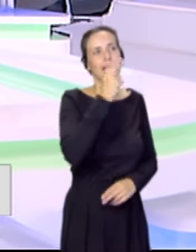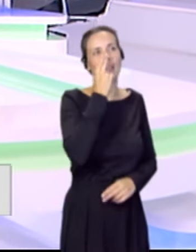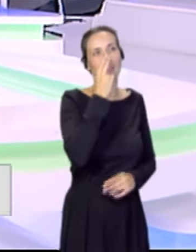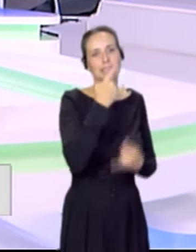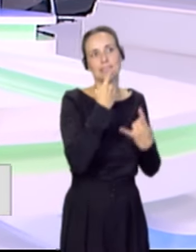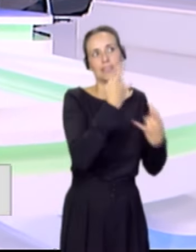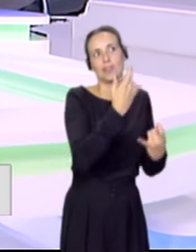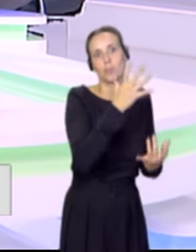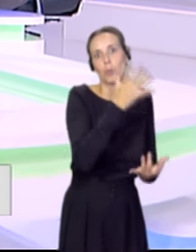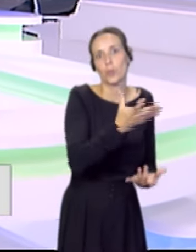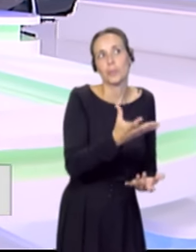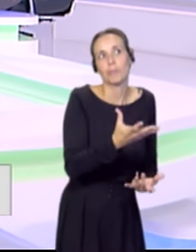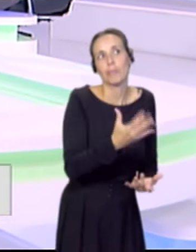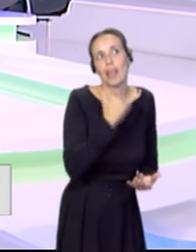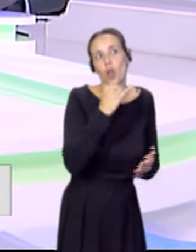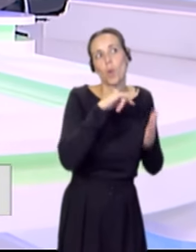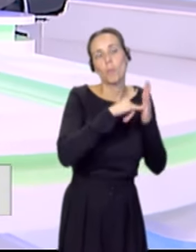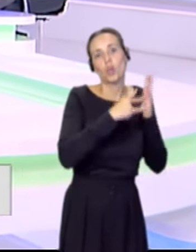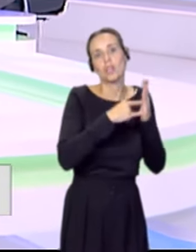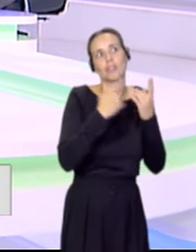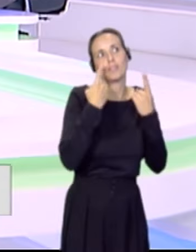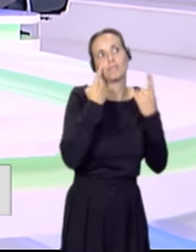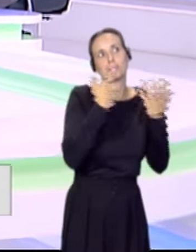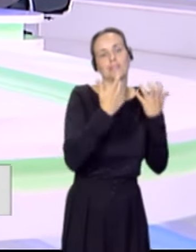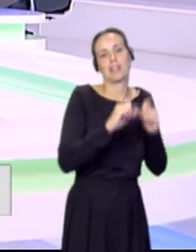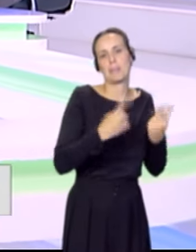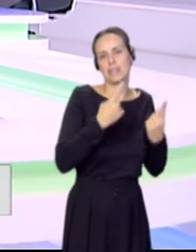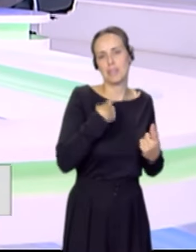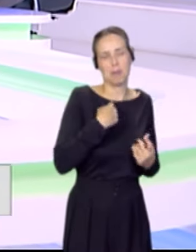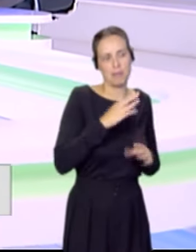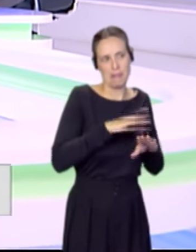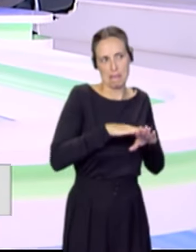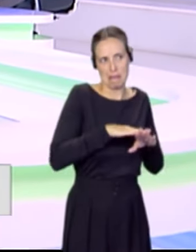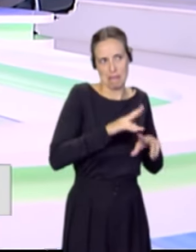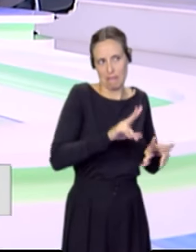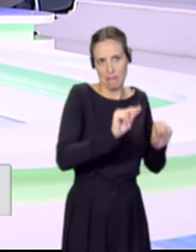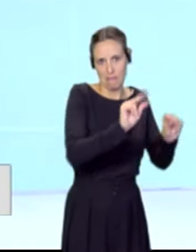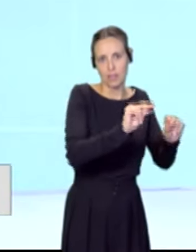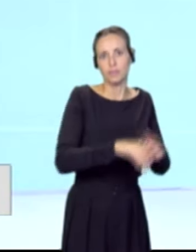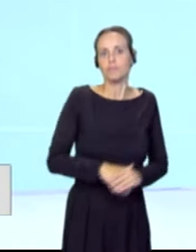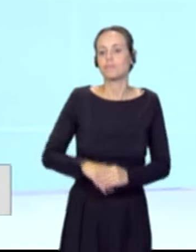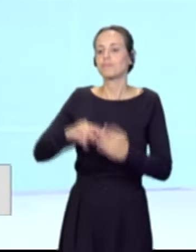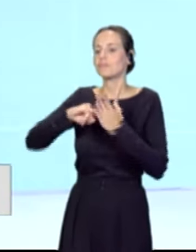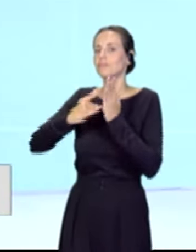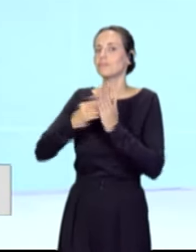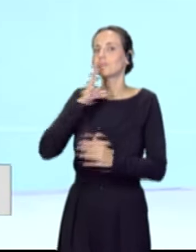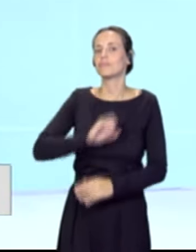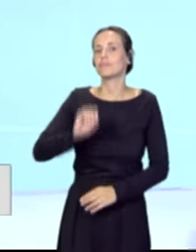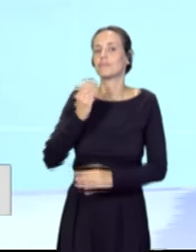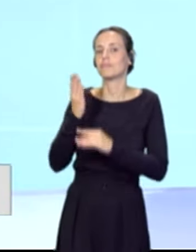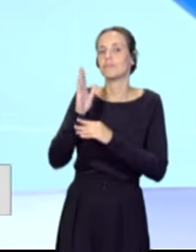proyecto más llamativo, que nos pueda decir ya para terminar. Bueno, estamos presentando un proyecto precioso, lo que se llama